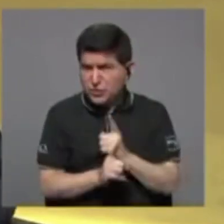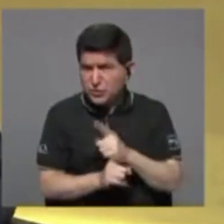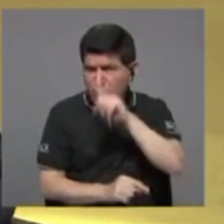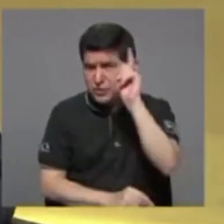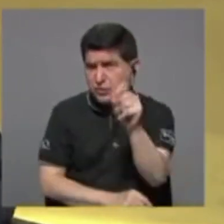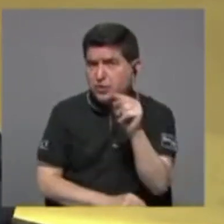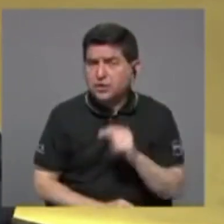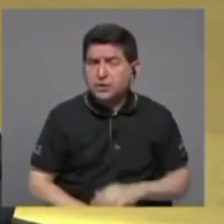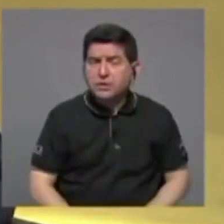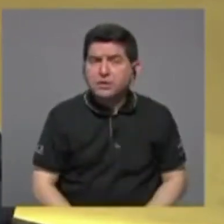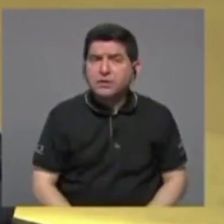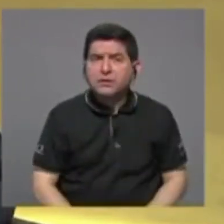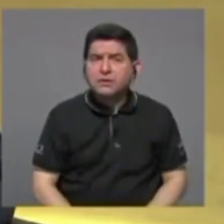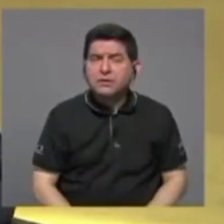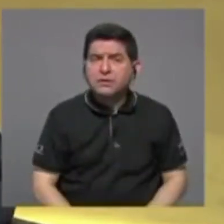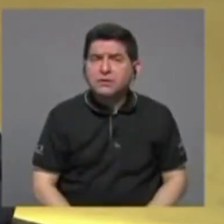Ibrahim?